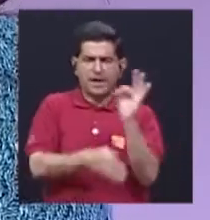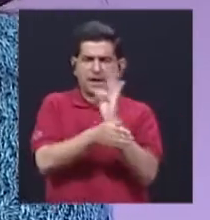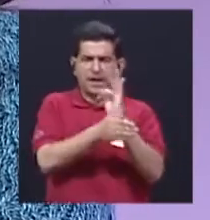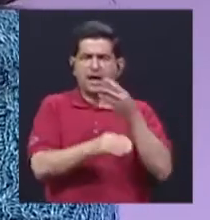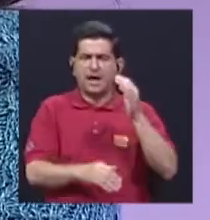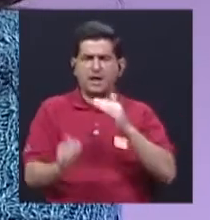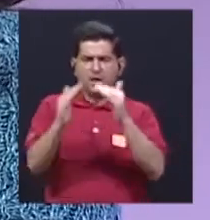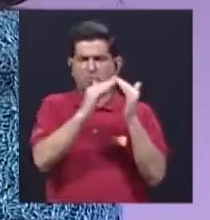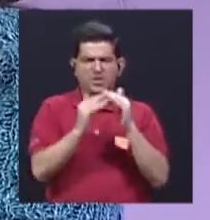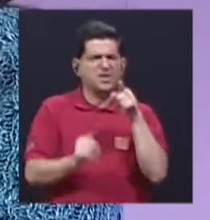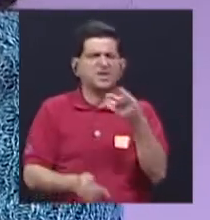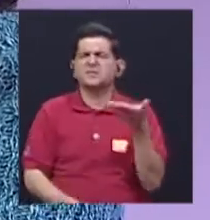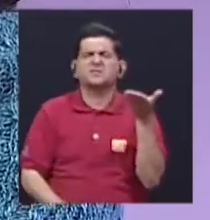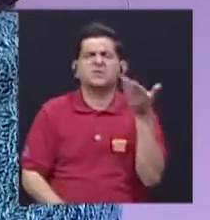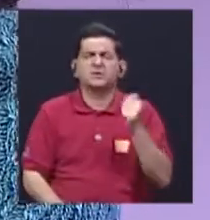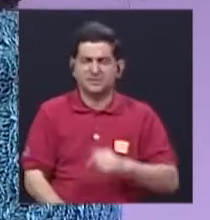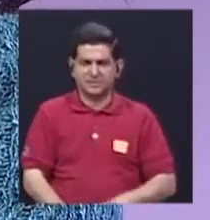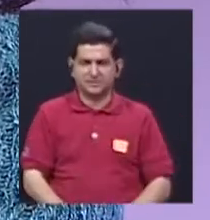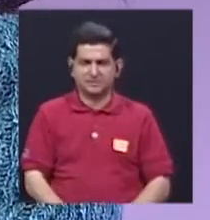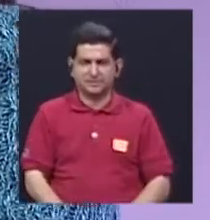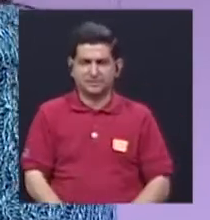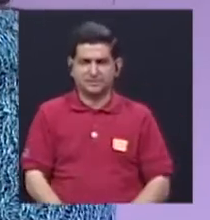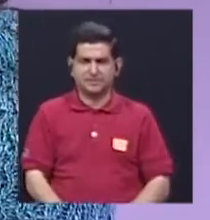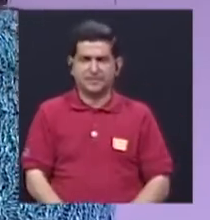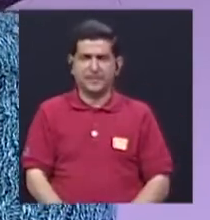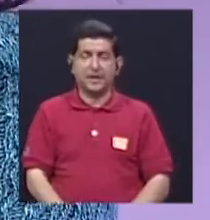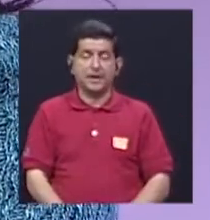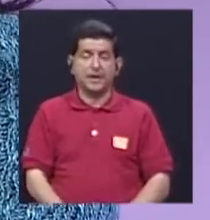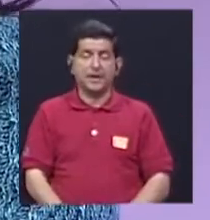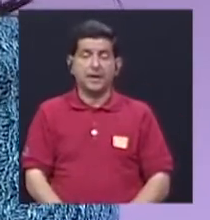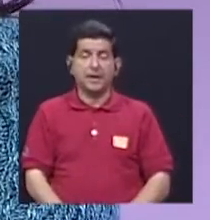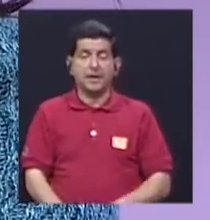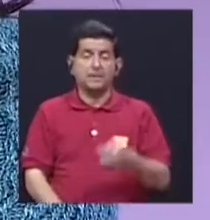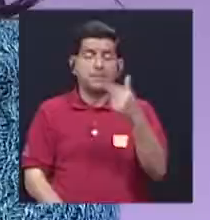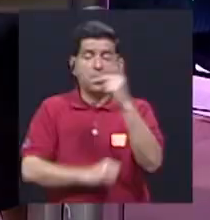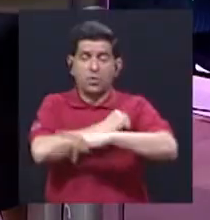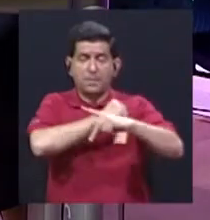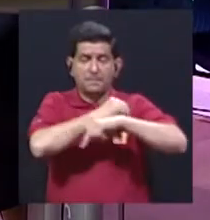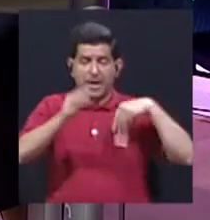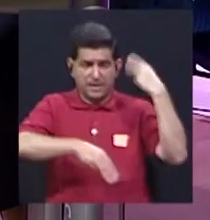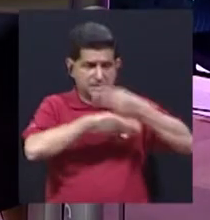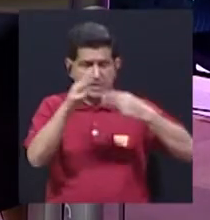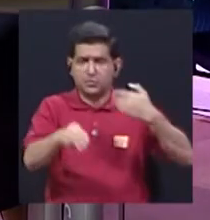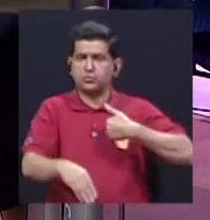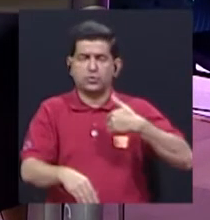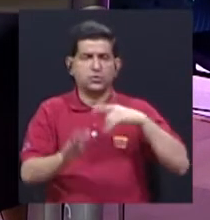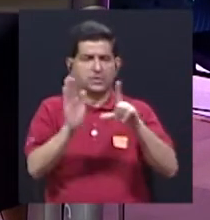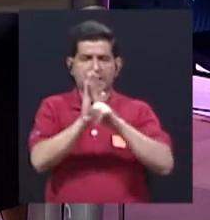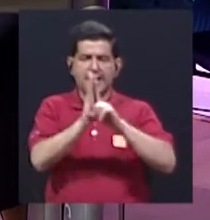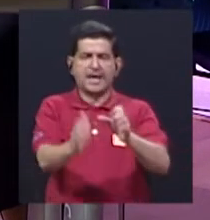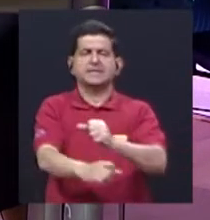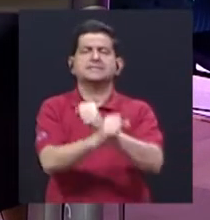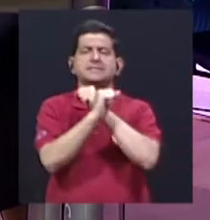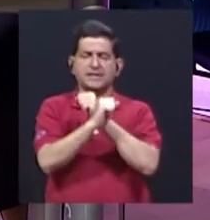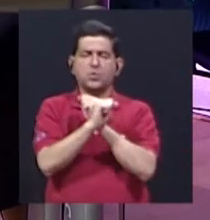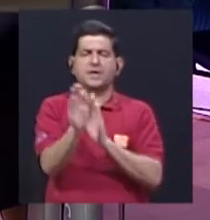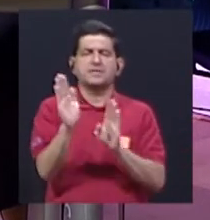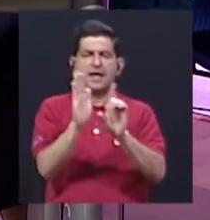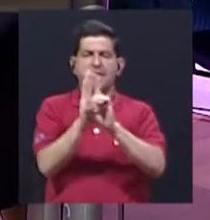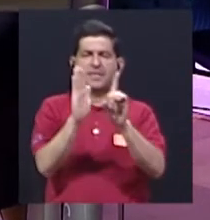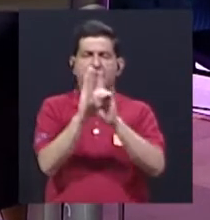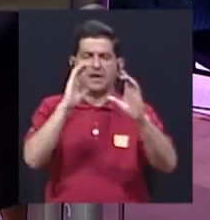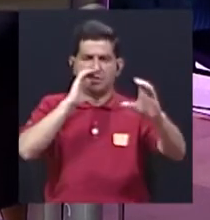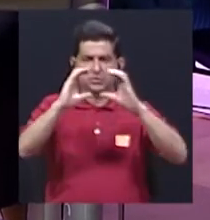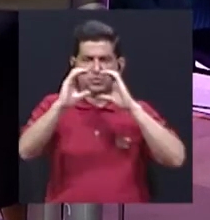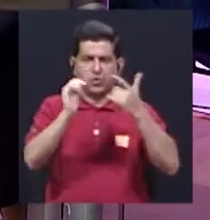¿Qué son canales y emisoras comunitarias? Es uno de los pocos países en el mundo que no tiene una ley que garantice el derecho a la